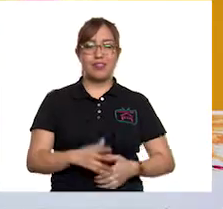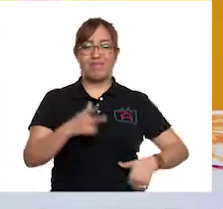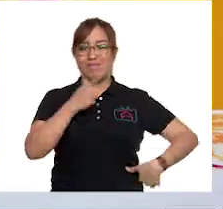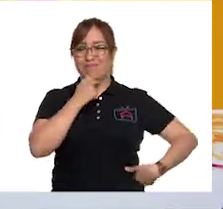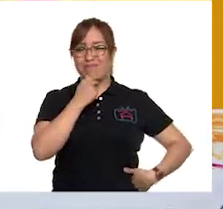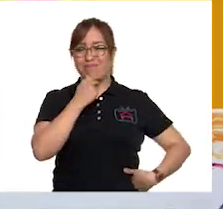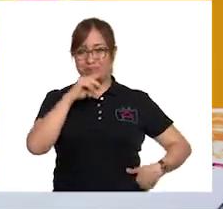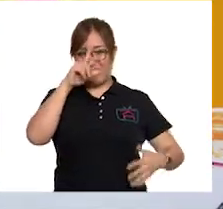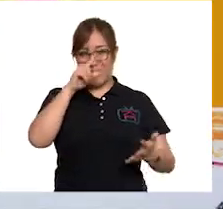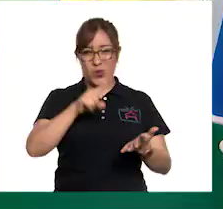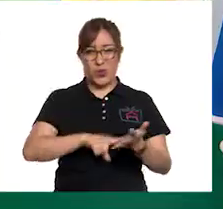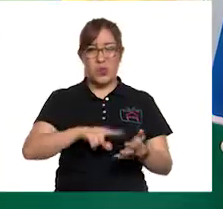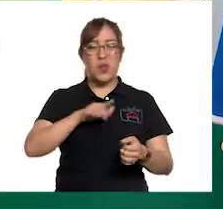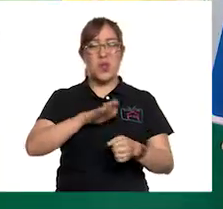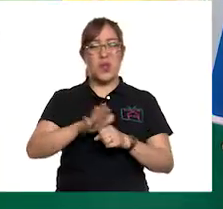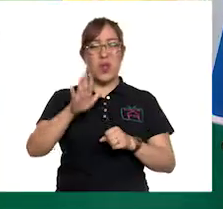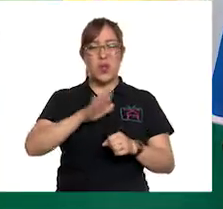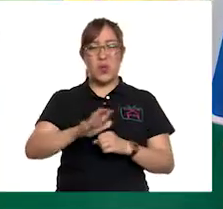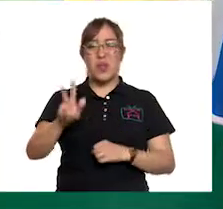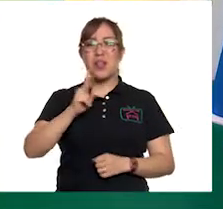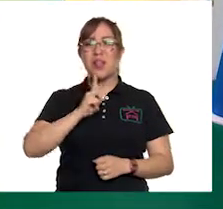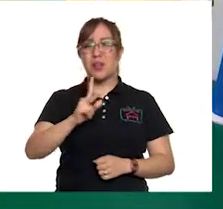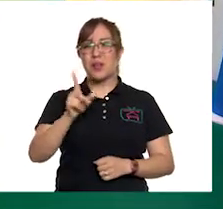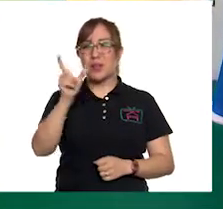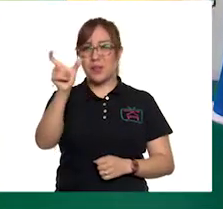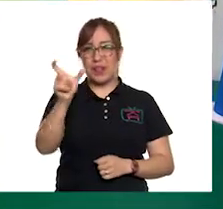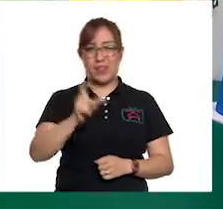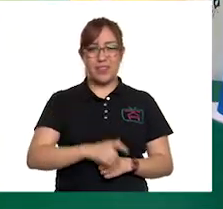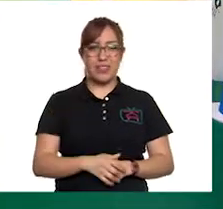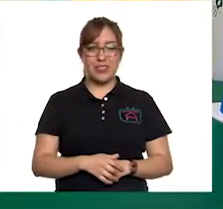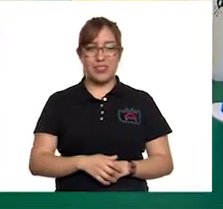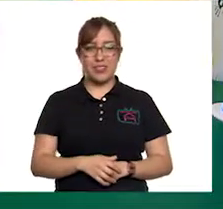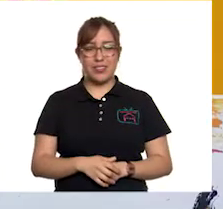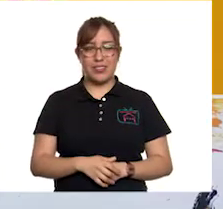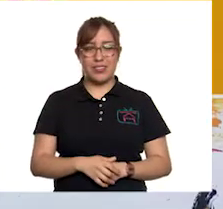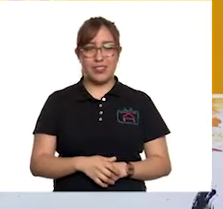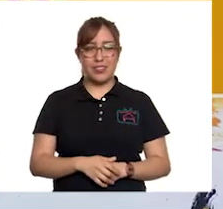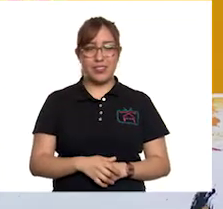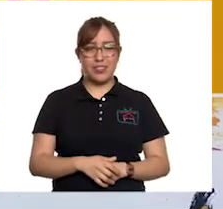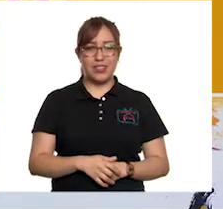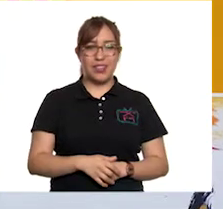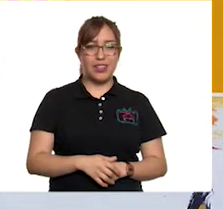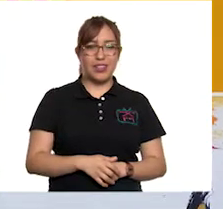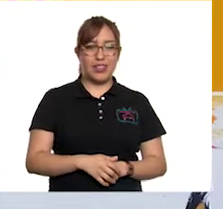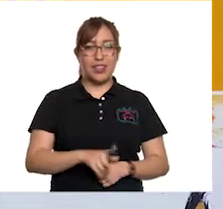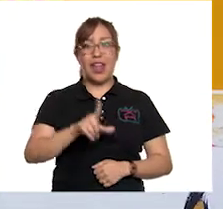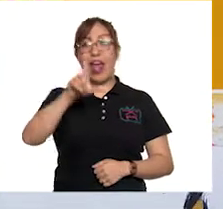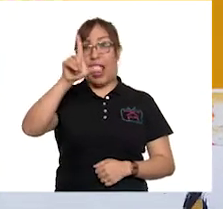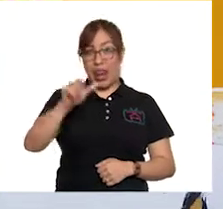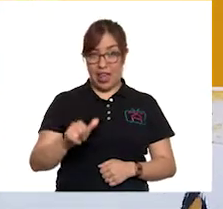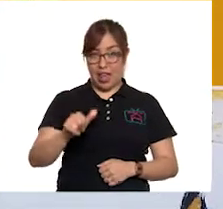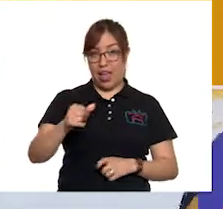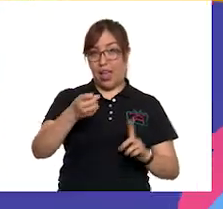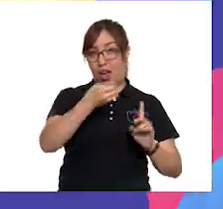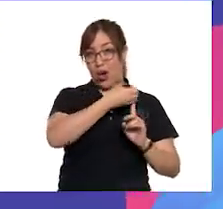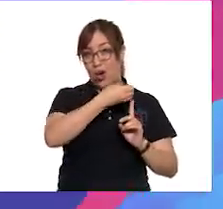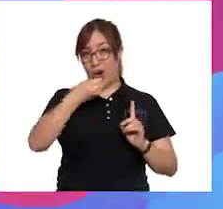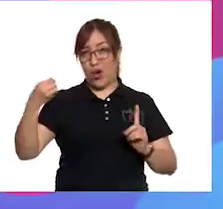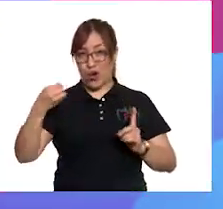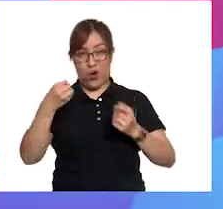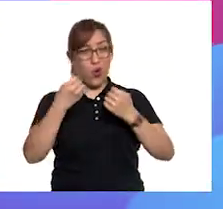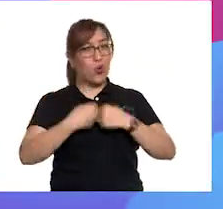que tampoco puede ser. Ah, ya sé. A ver... La organización social.